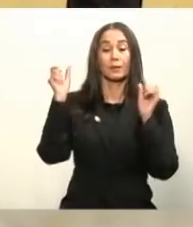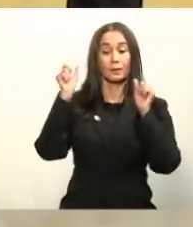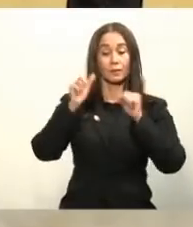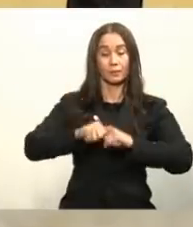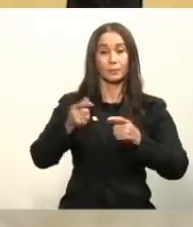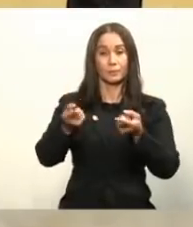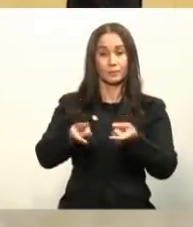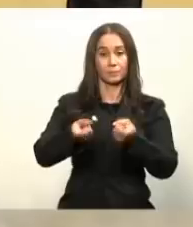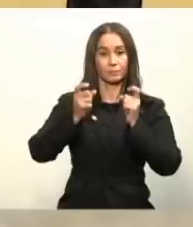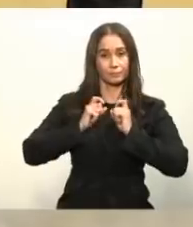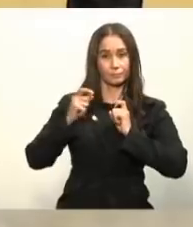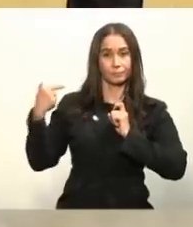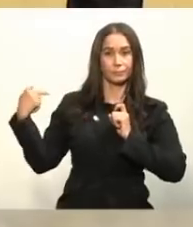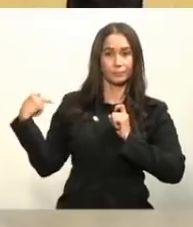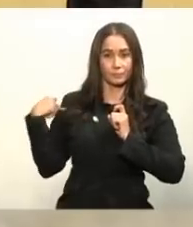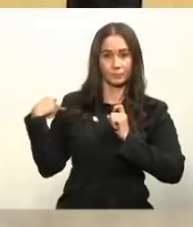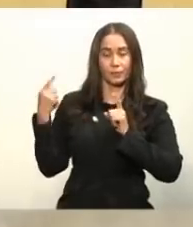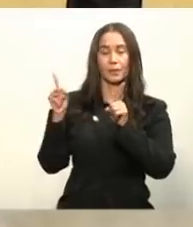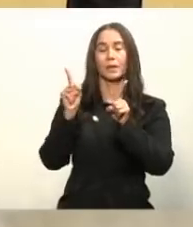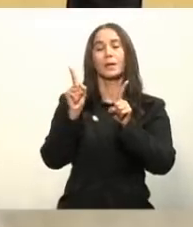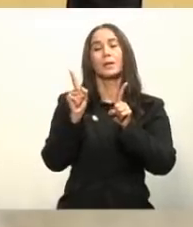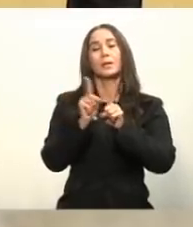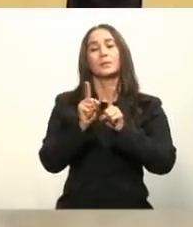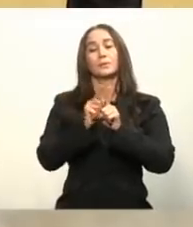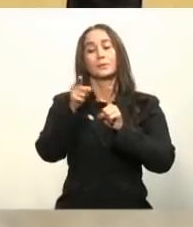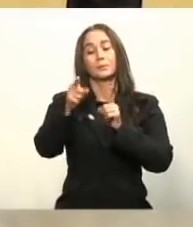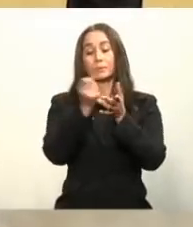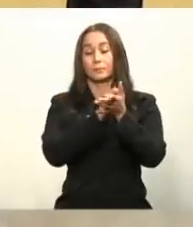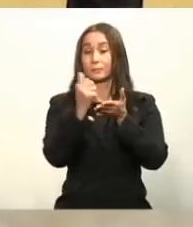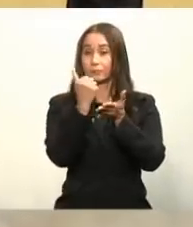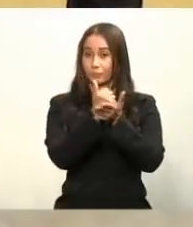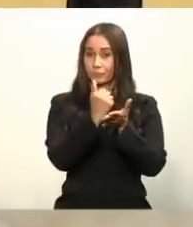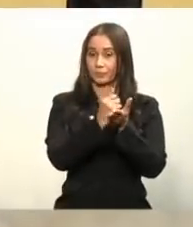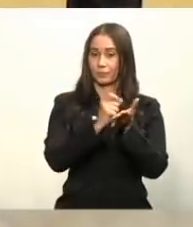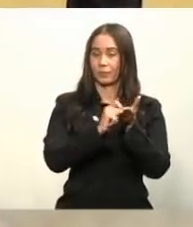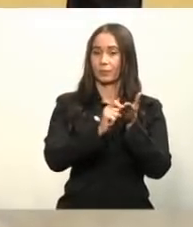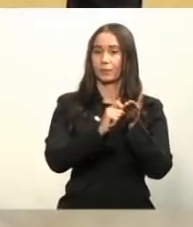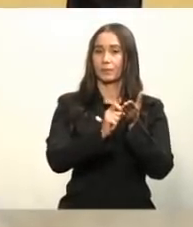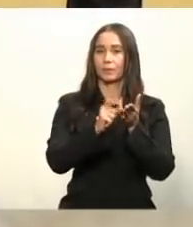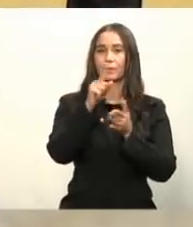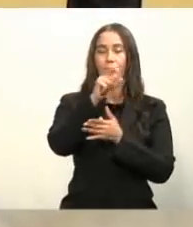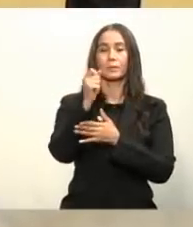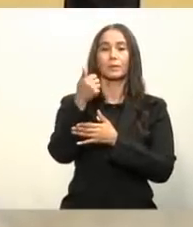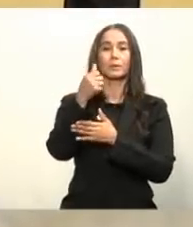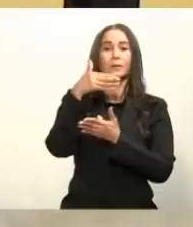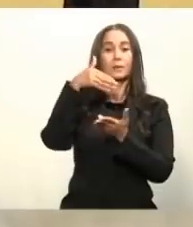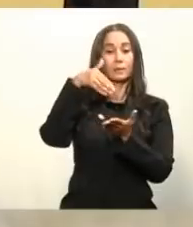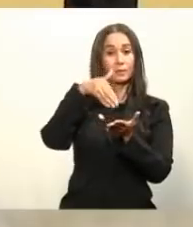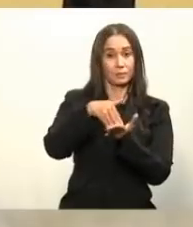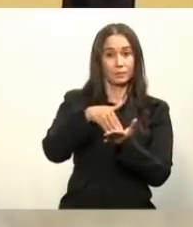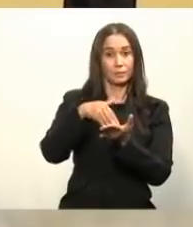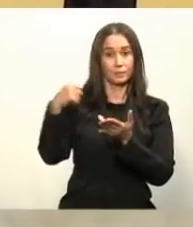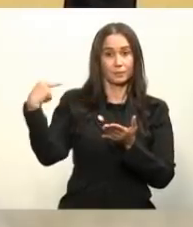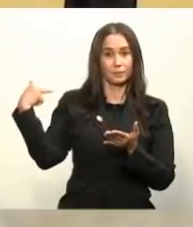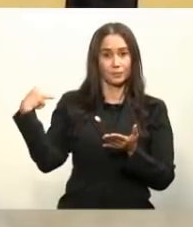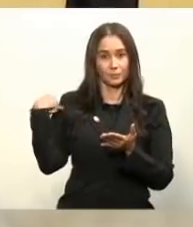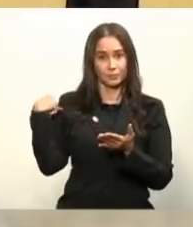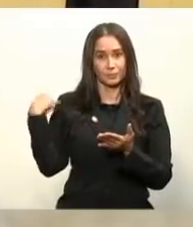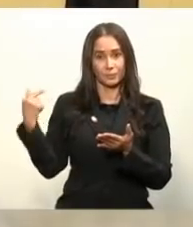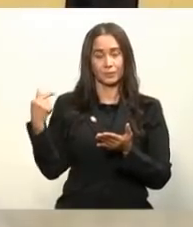la vacuna. Y no obstante, esta firma con estas 110 mil dosis de la vacuna